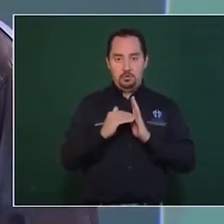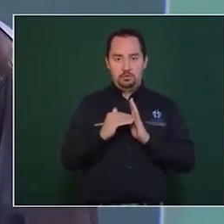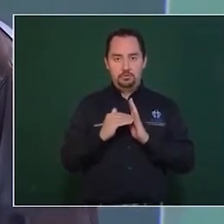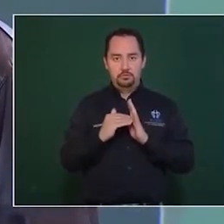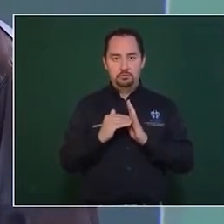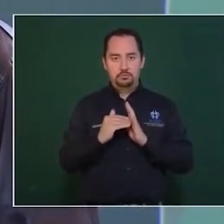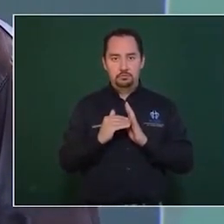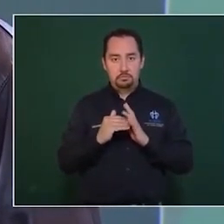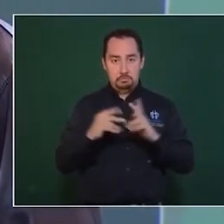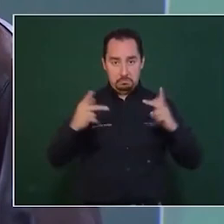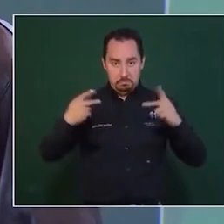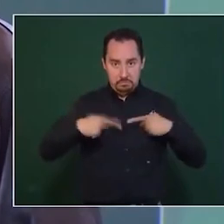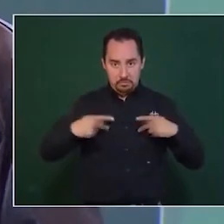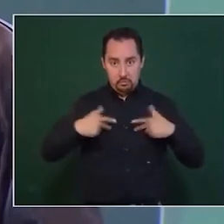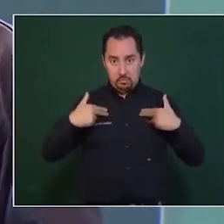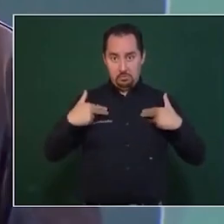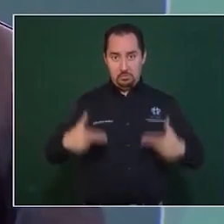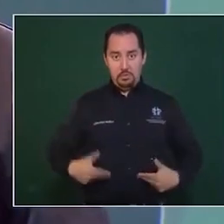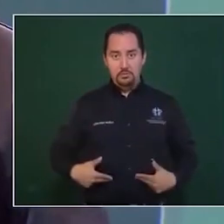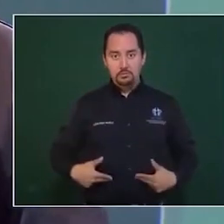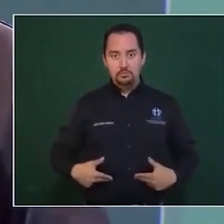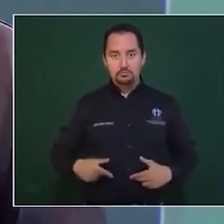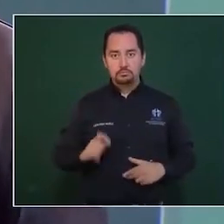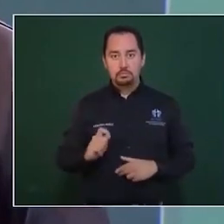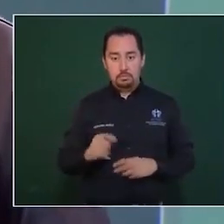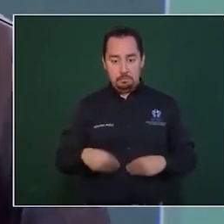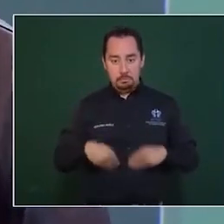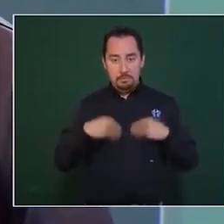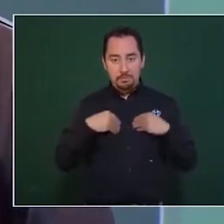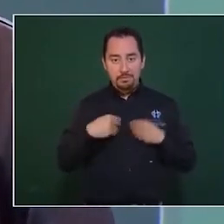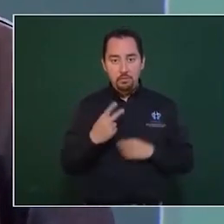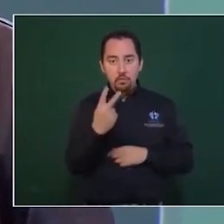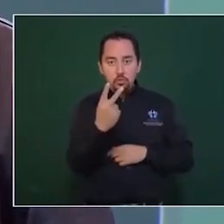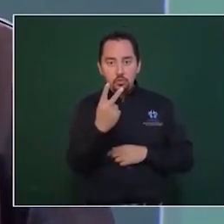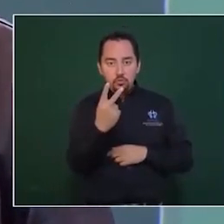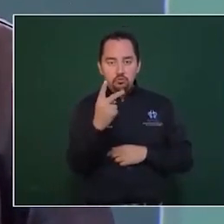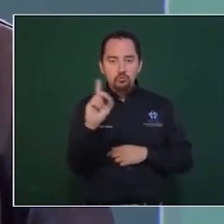que sobreviven con dos dólares diarios.